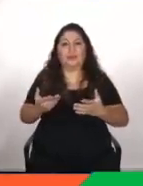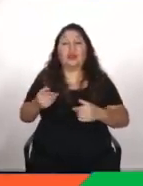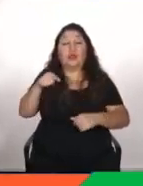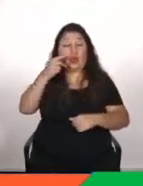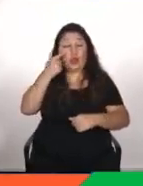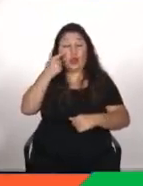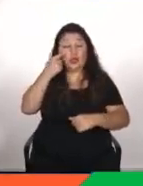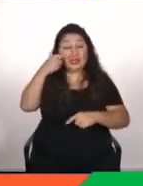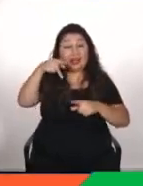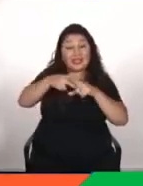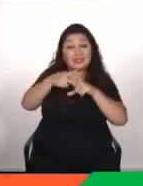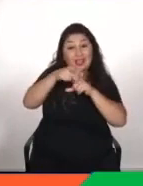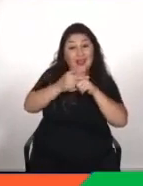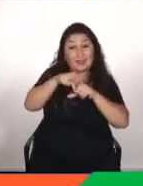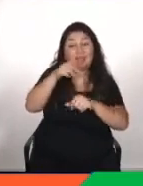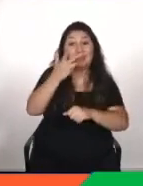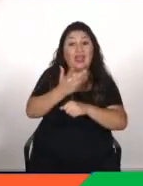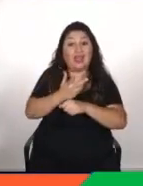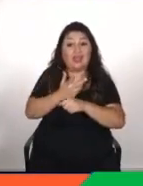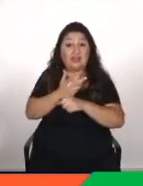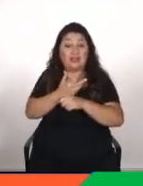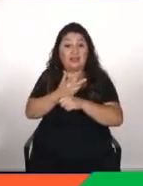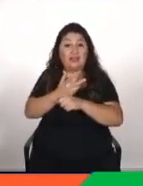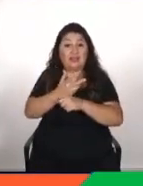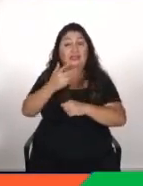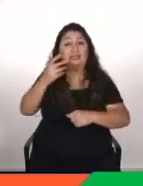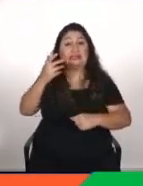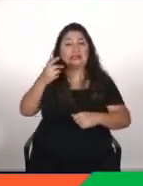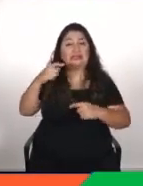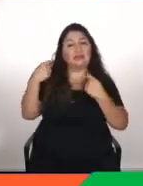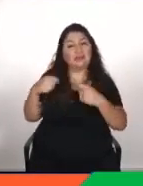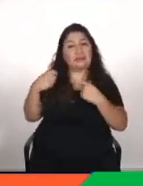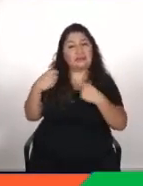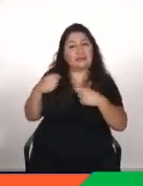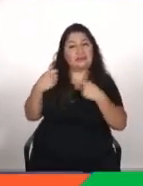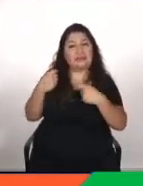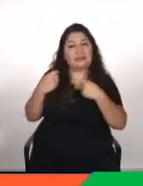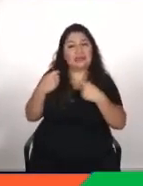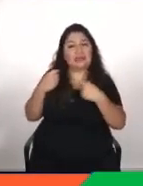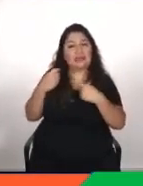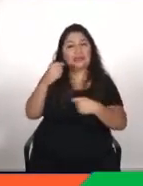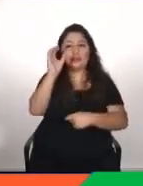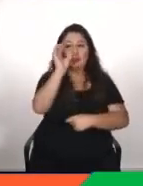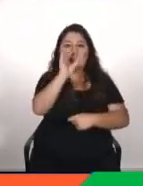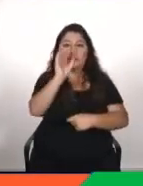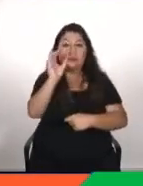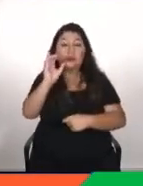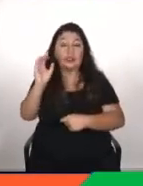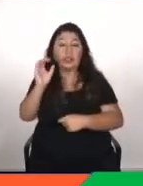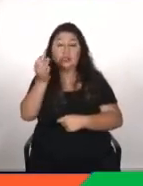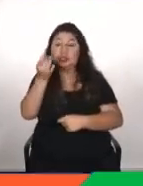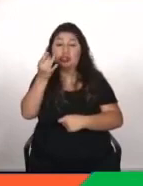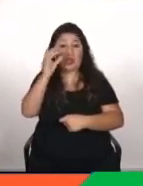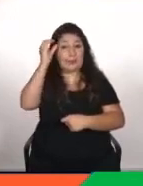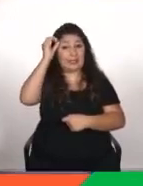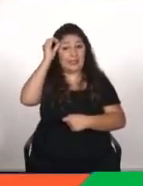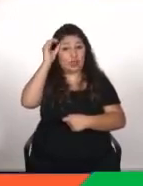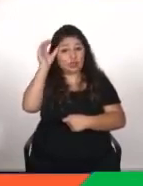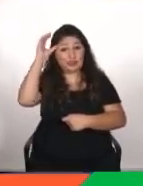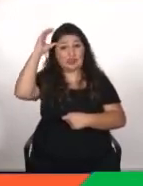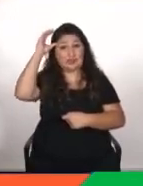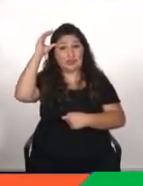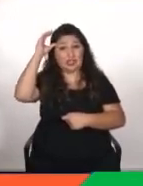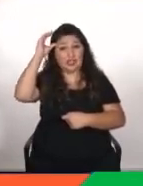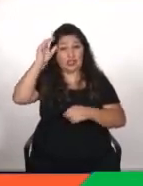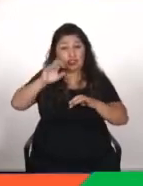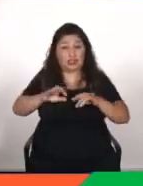herramientas existen es una labor que también hay que intentar inculcar no solamente no tiene que quedarse este conocimiento dentro del ámbito informático